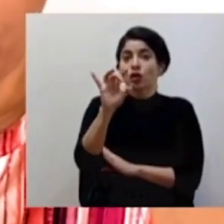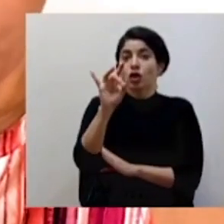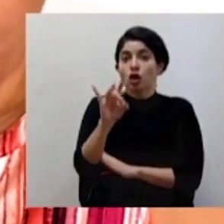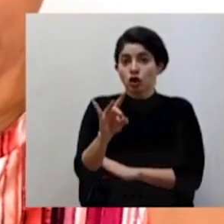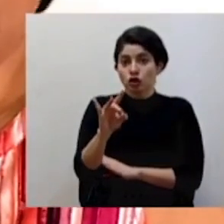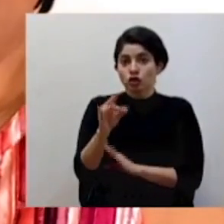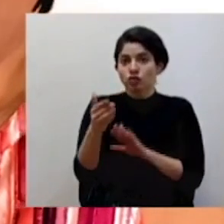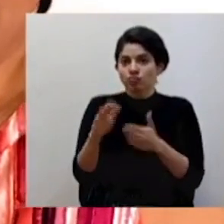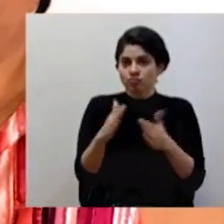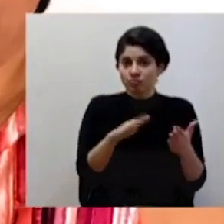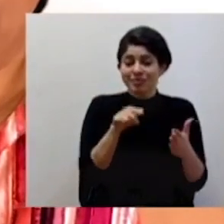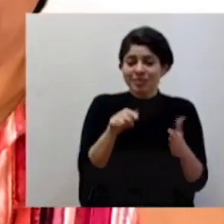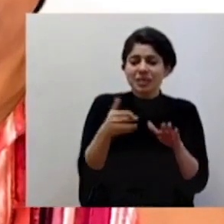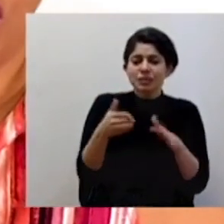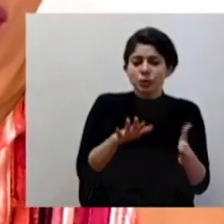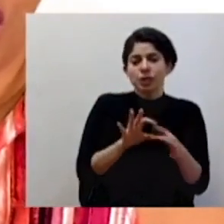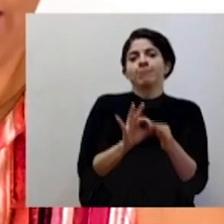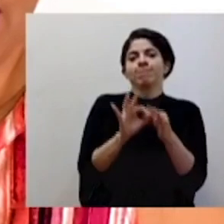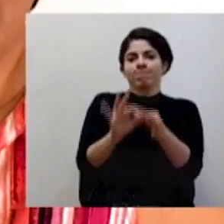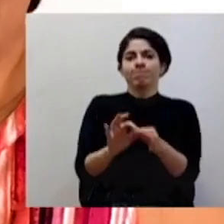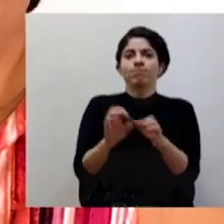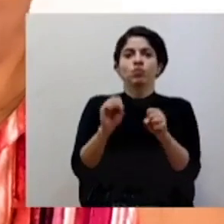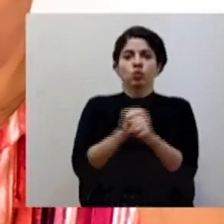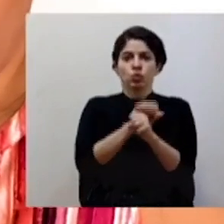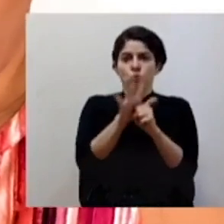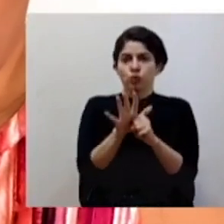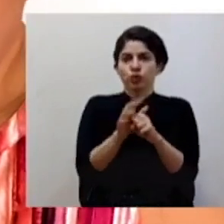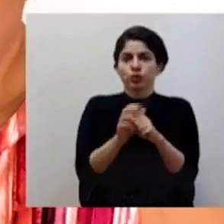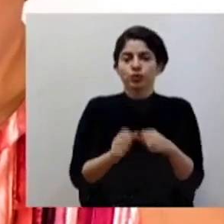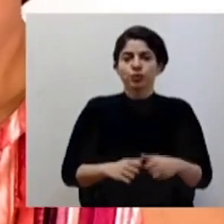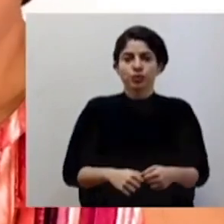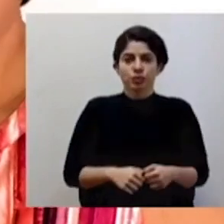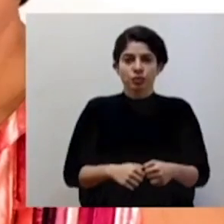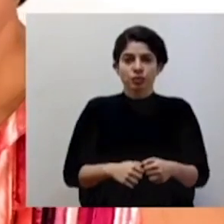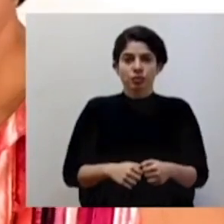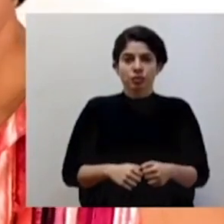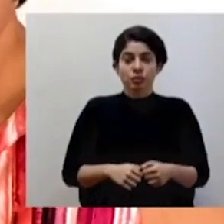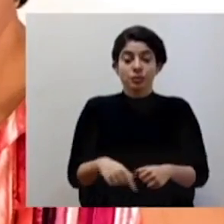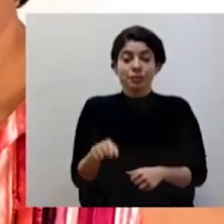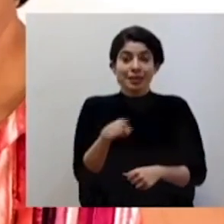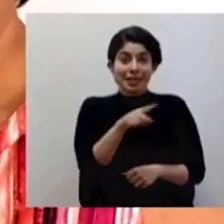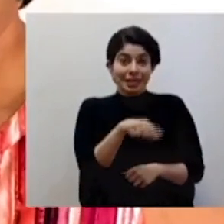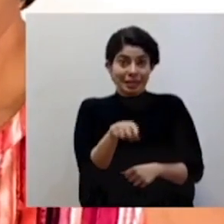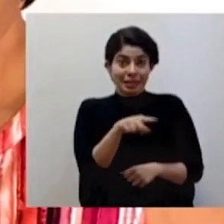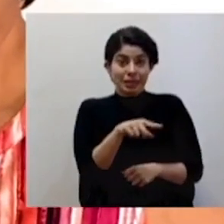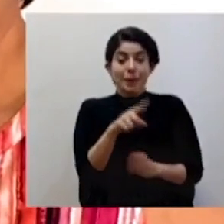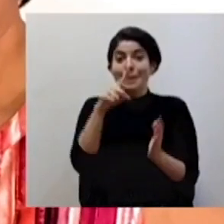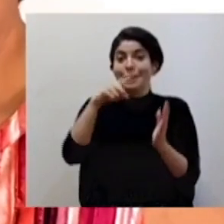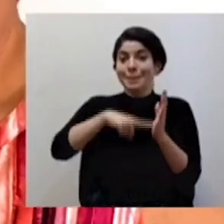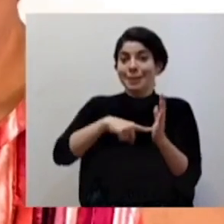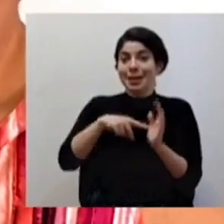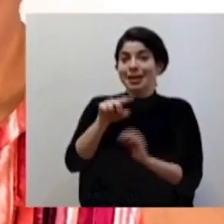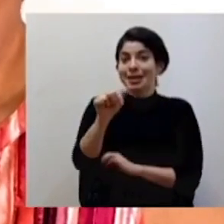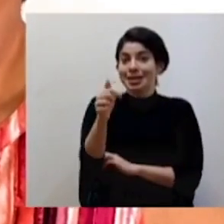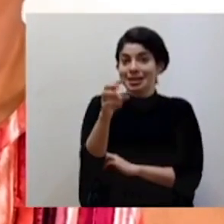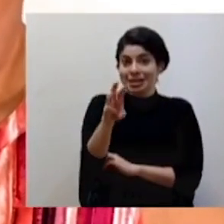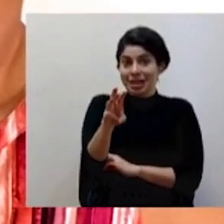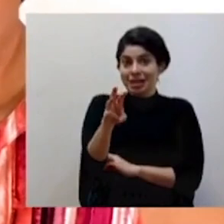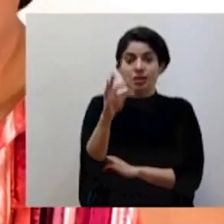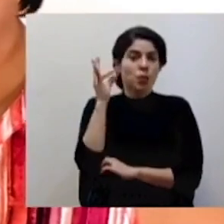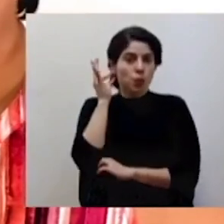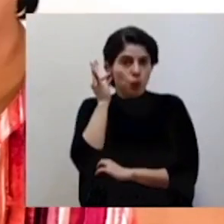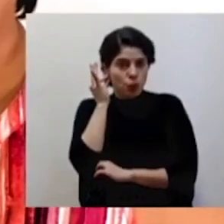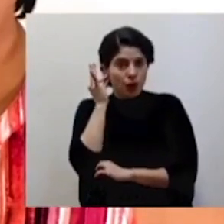ocho defunciones relacionadas con COVID-19. De estas, mil dieciséis son